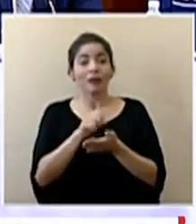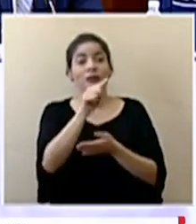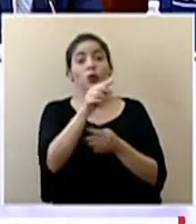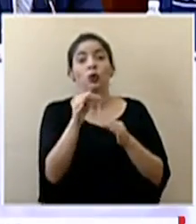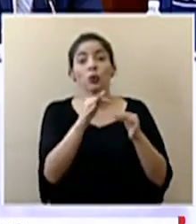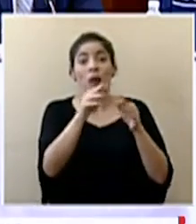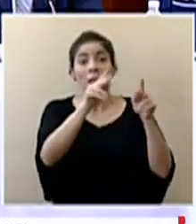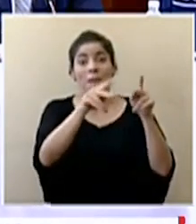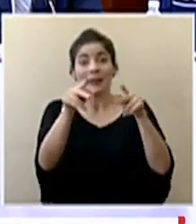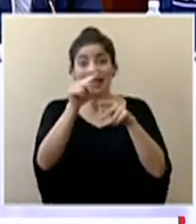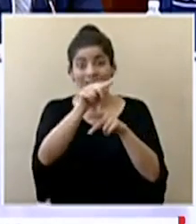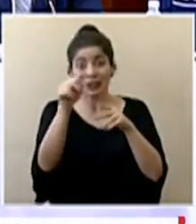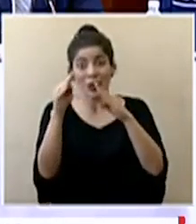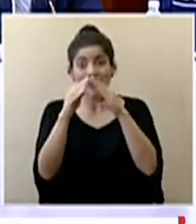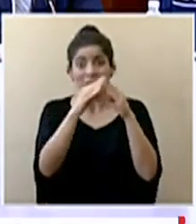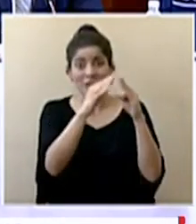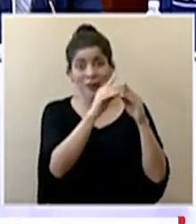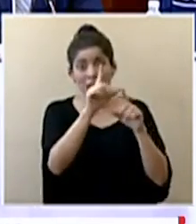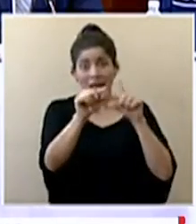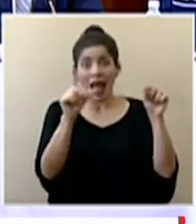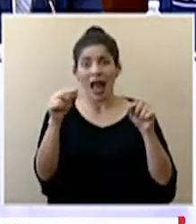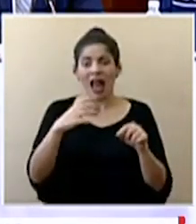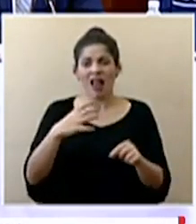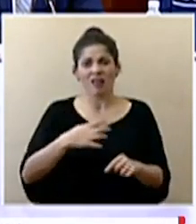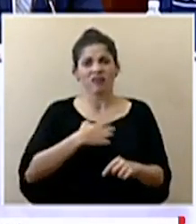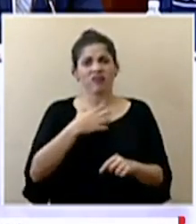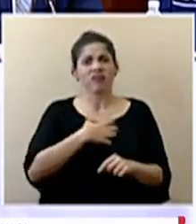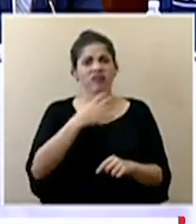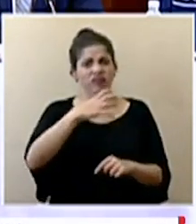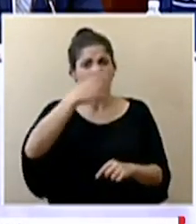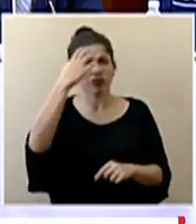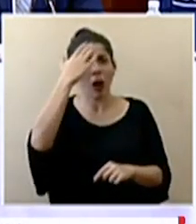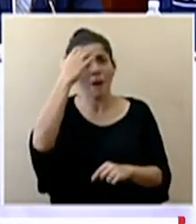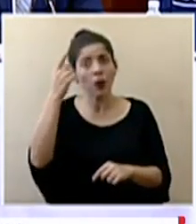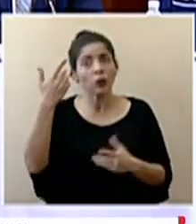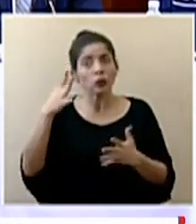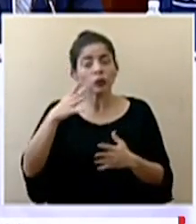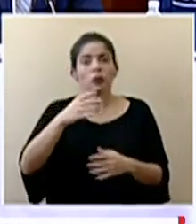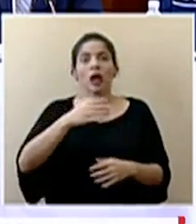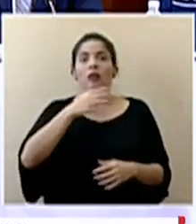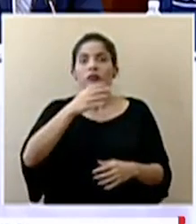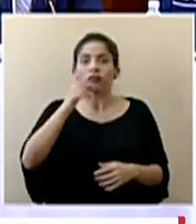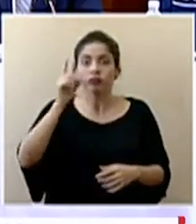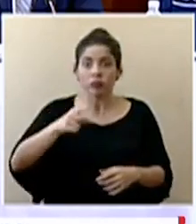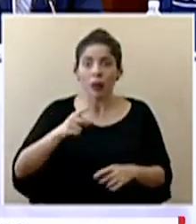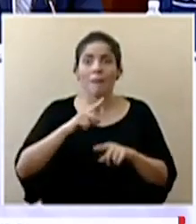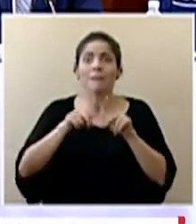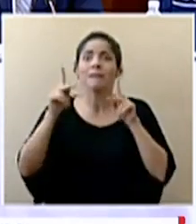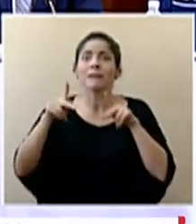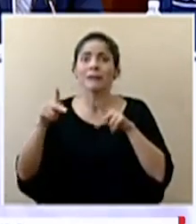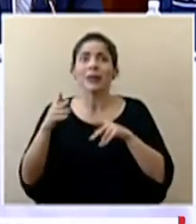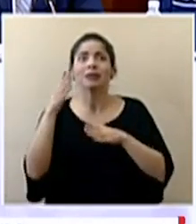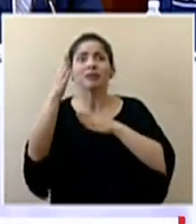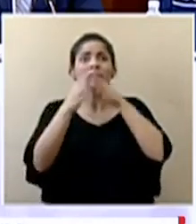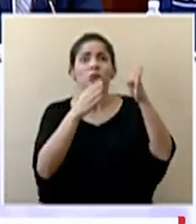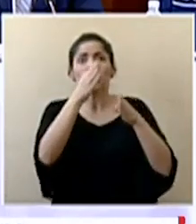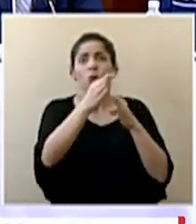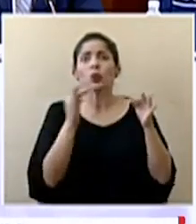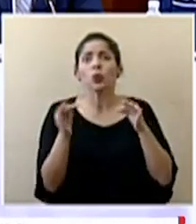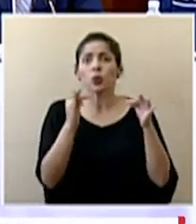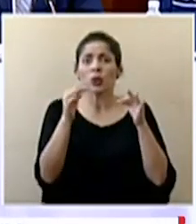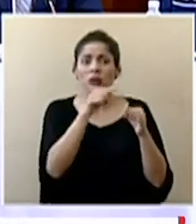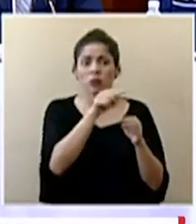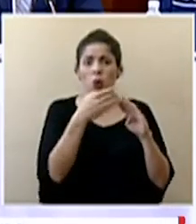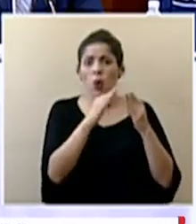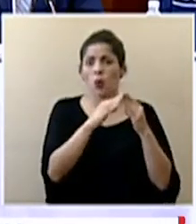estas comunidades han externado su molestia en redes sociales porque a pesar de que las recomendaciones le está llegando a la gente ¿cómo entonces se está trabajando con estas